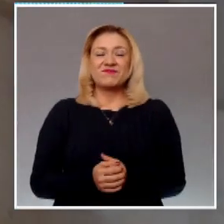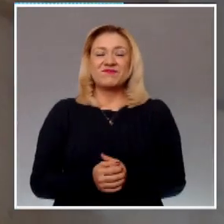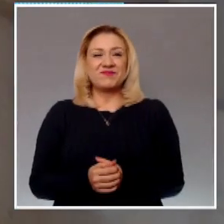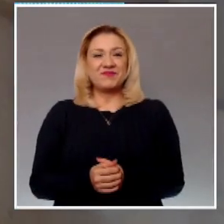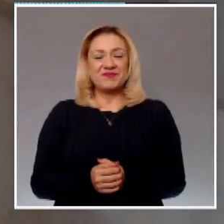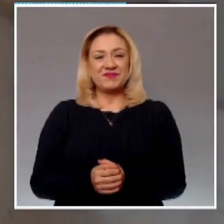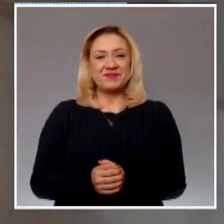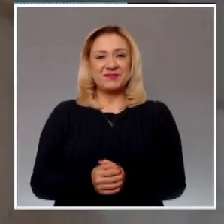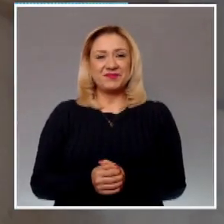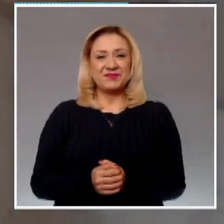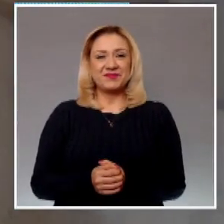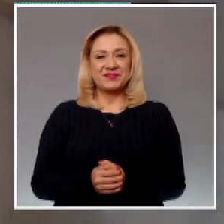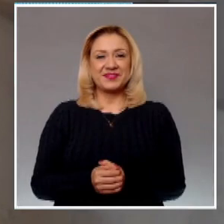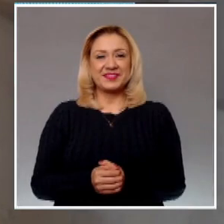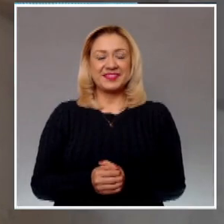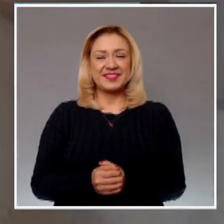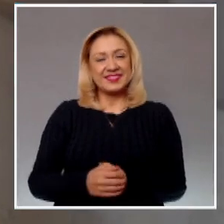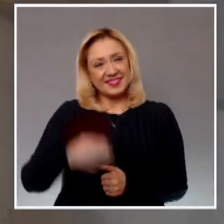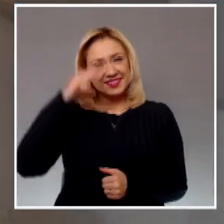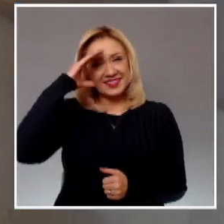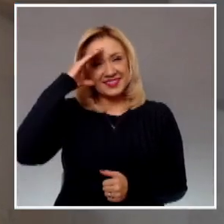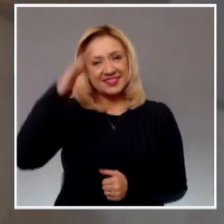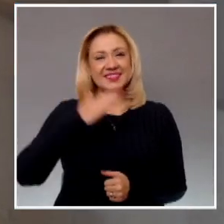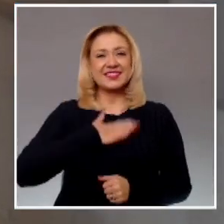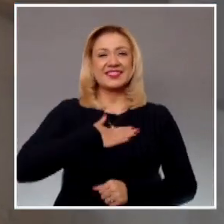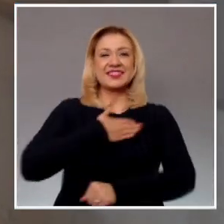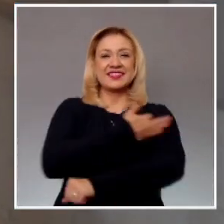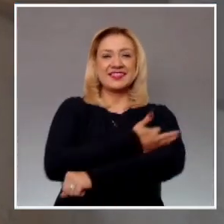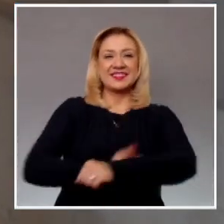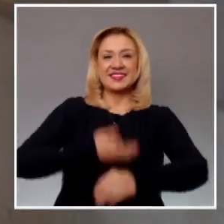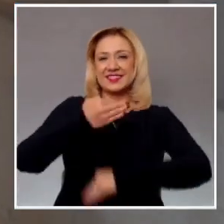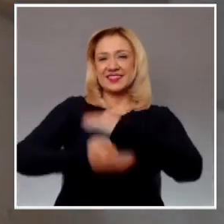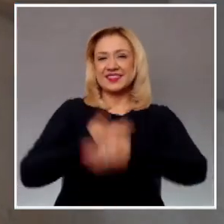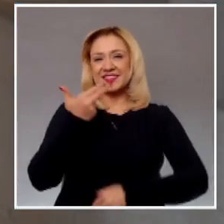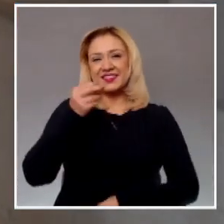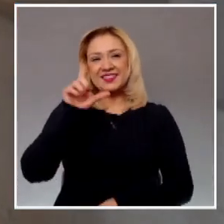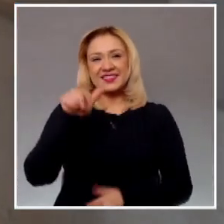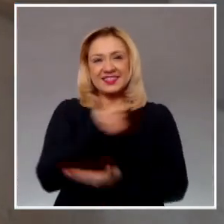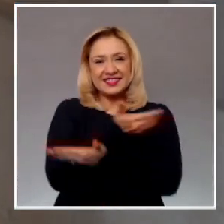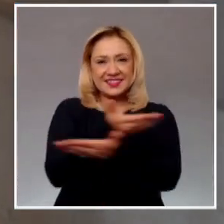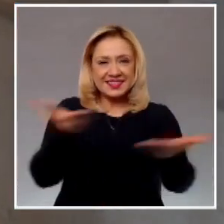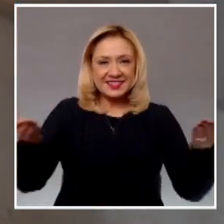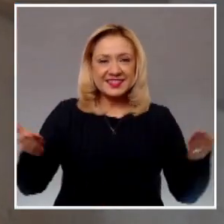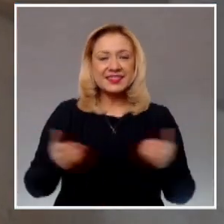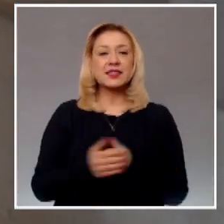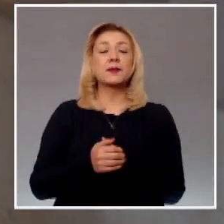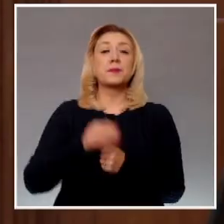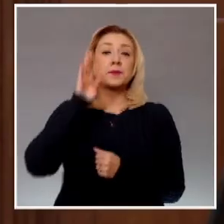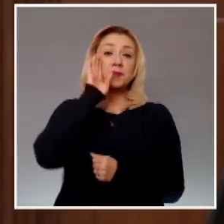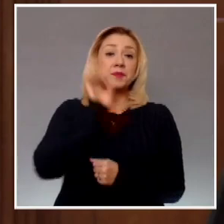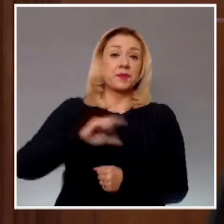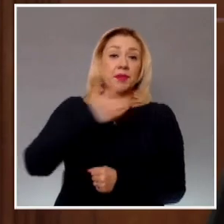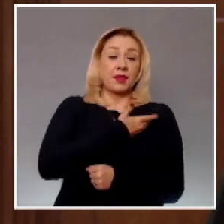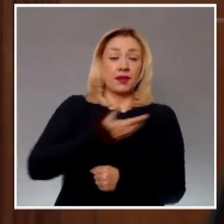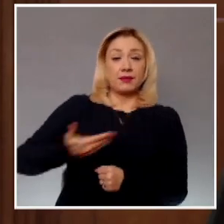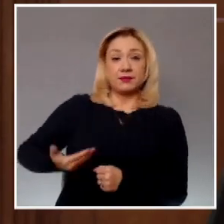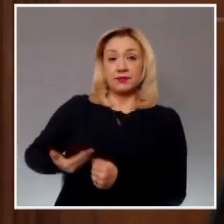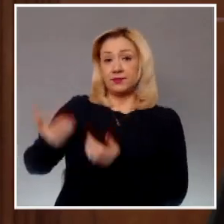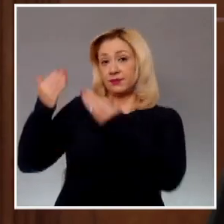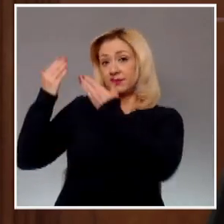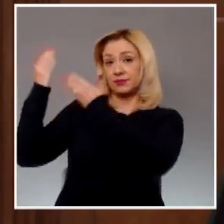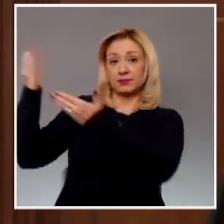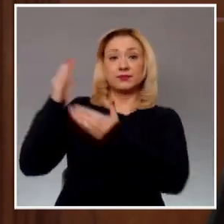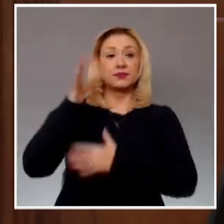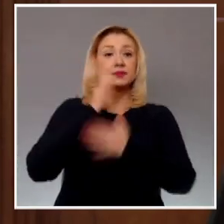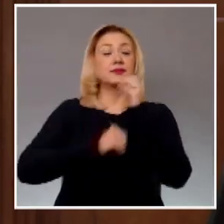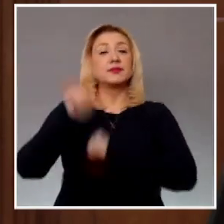¿Qué tal? Muy buenas tardes a todas las personas que siguen esta transmisión. La ministra presidenta de la Suprema Corte de Justicia, Norma Lucía